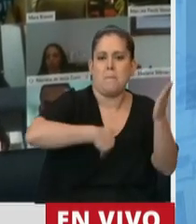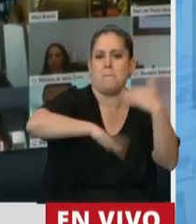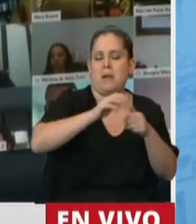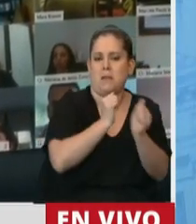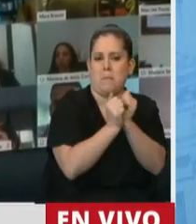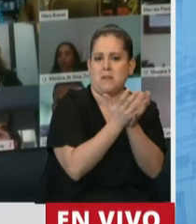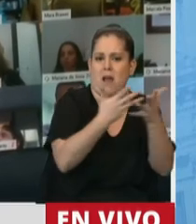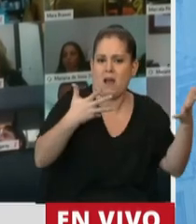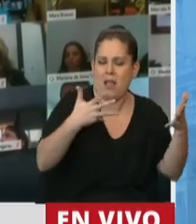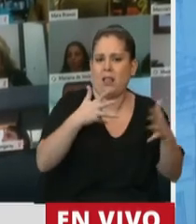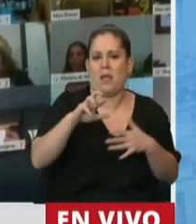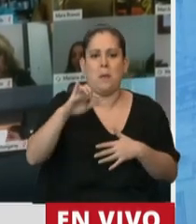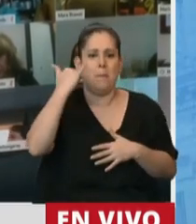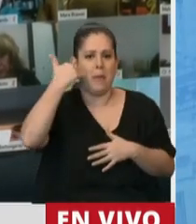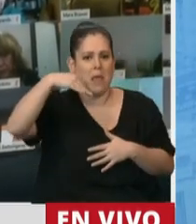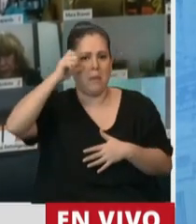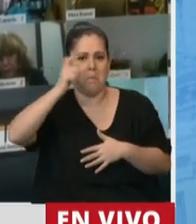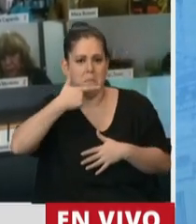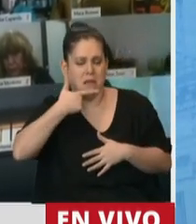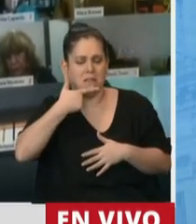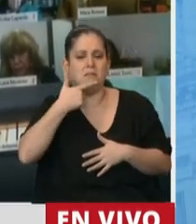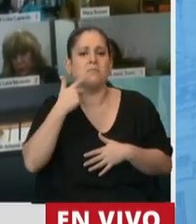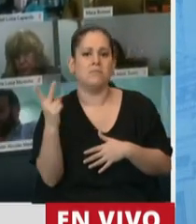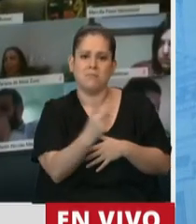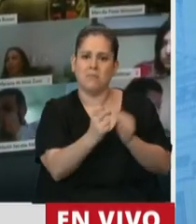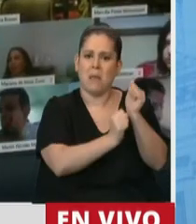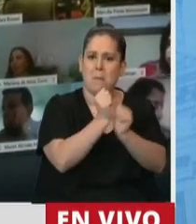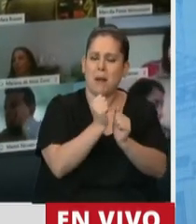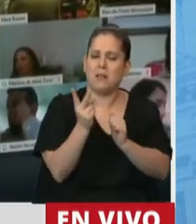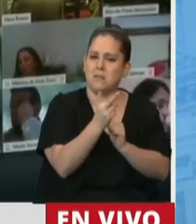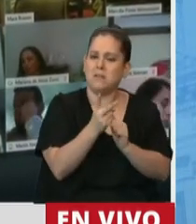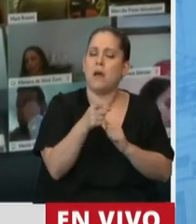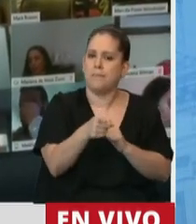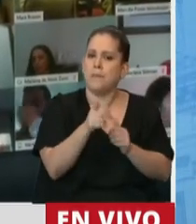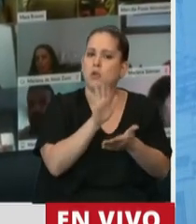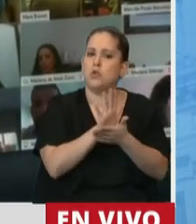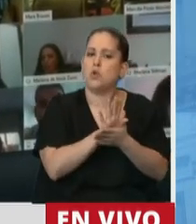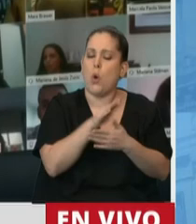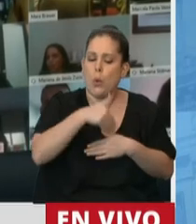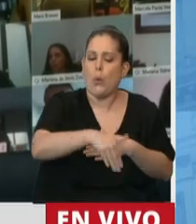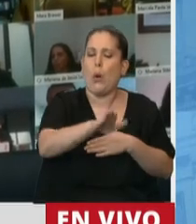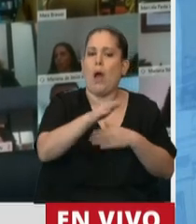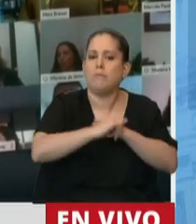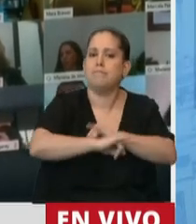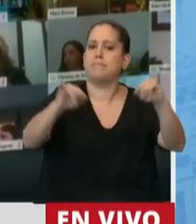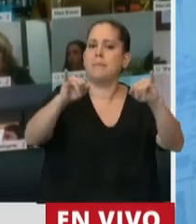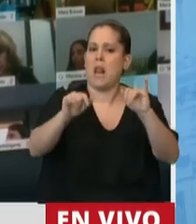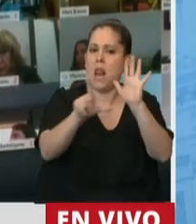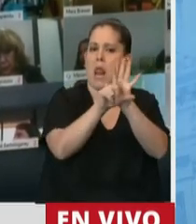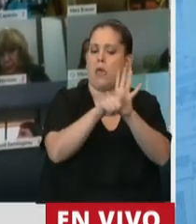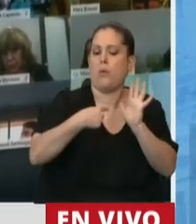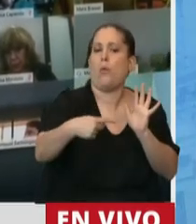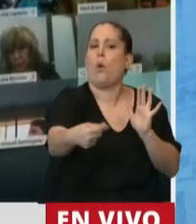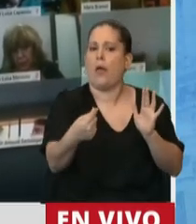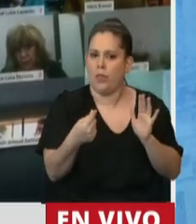empresa, y recepcionamos una inquietud de la Unión Industrial Argentina en referencia a la entrada en vigencia de esta ley. Es por eso que